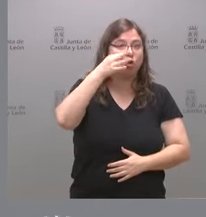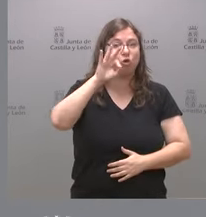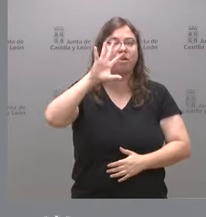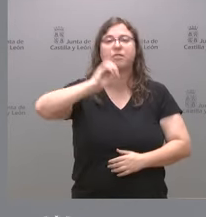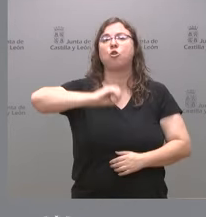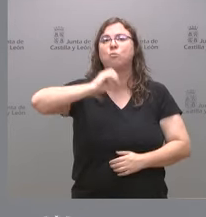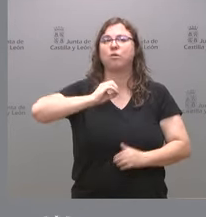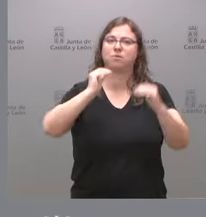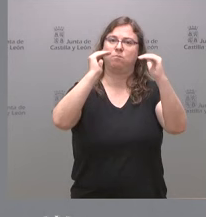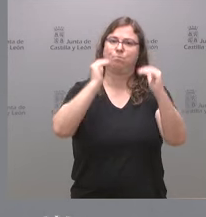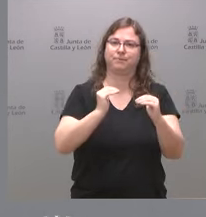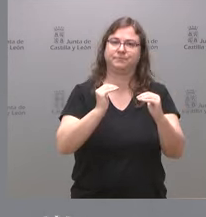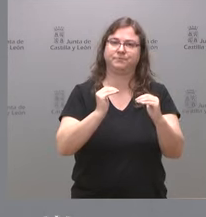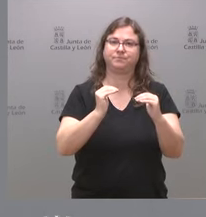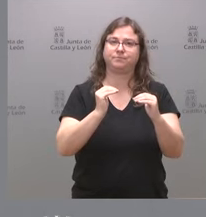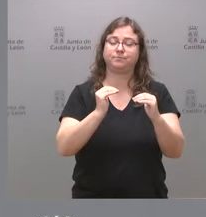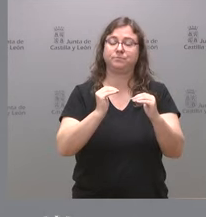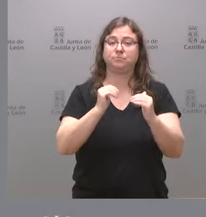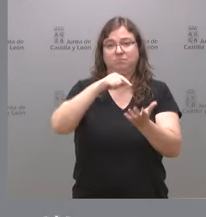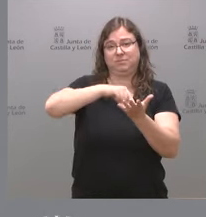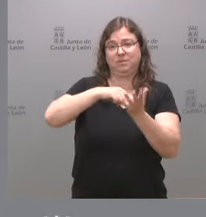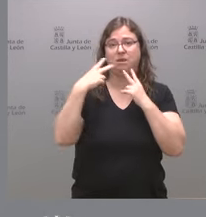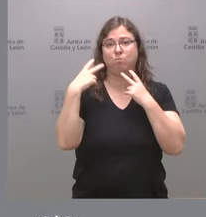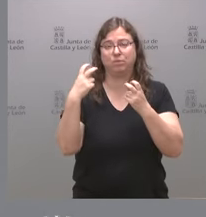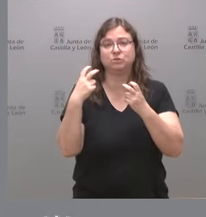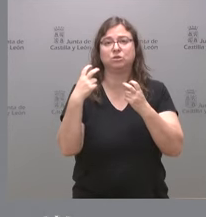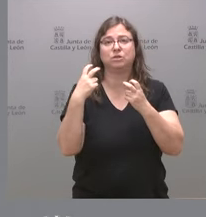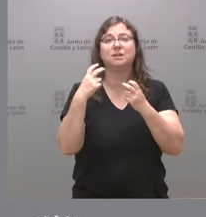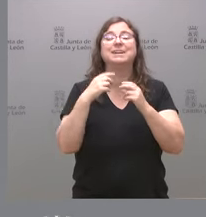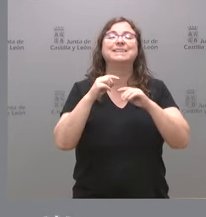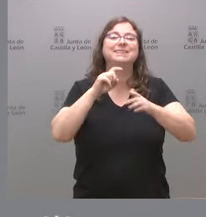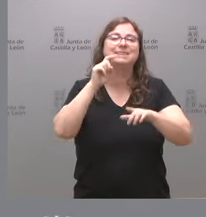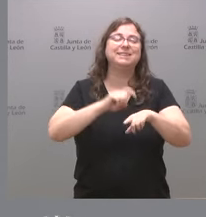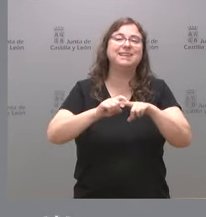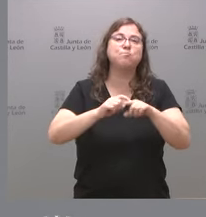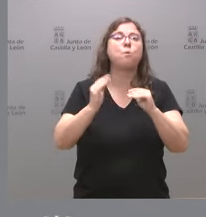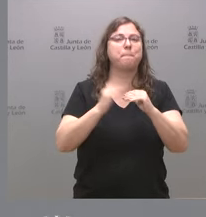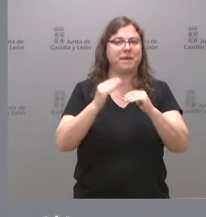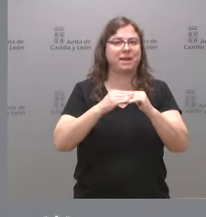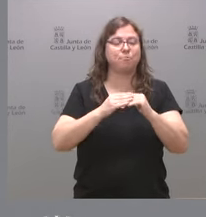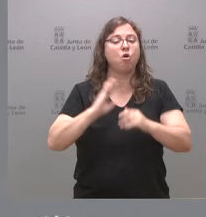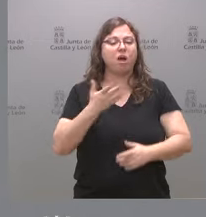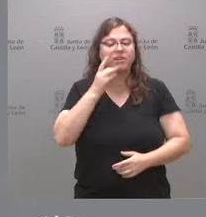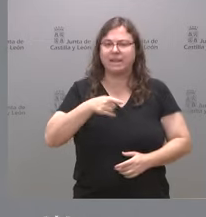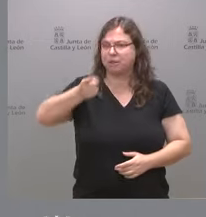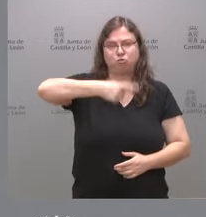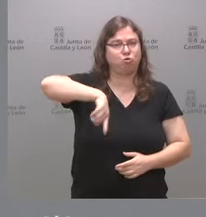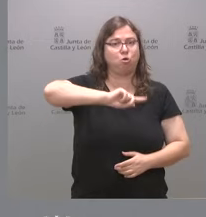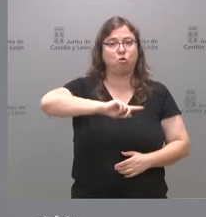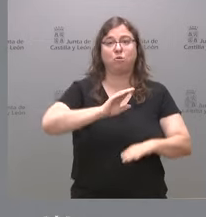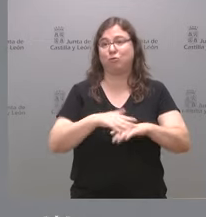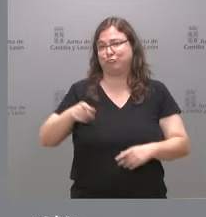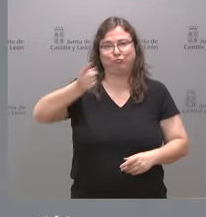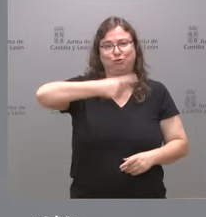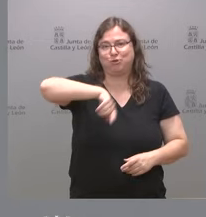% del gravamen en el tipo mínimo. Afecta a todos los contribuyentes porque, lógicamente, todos los